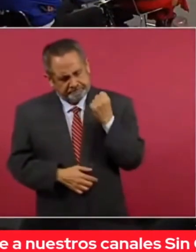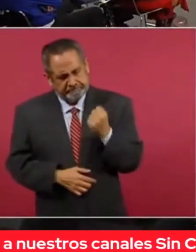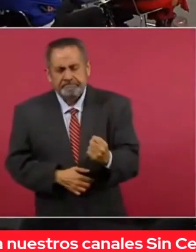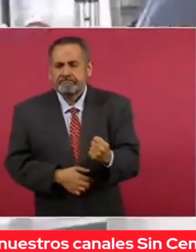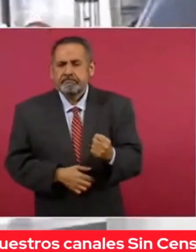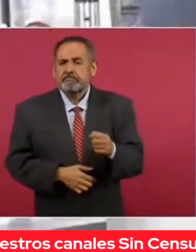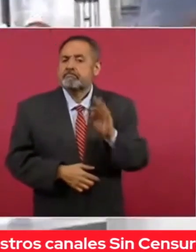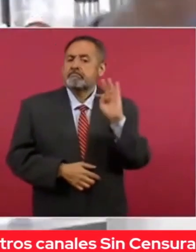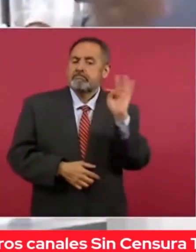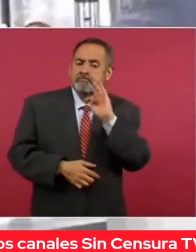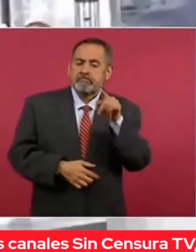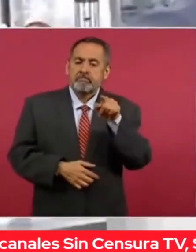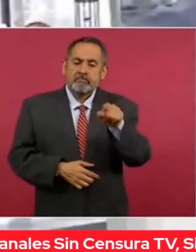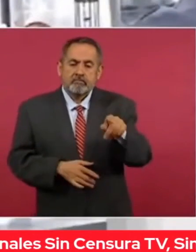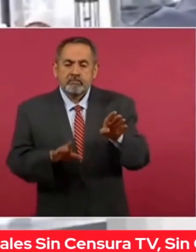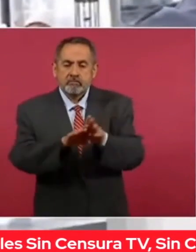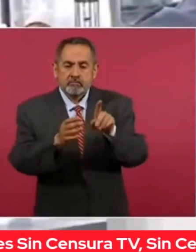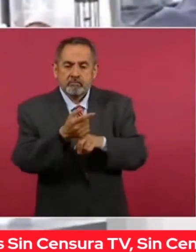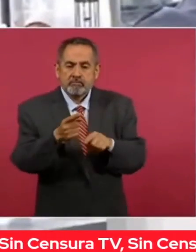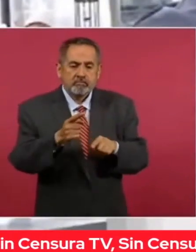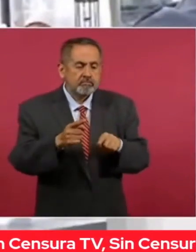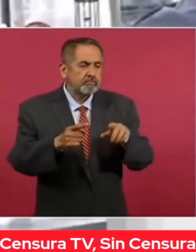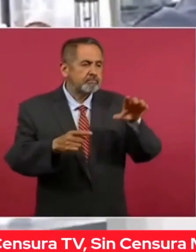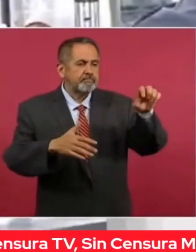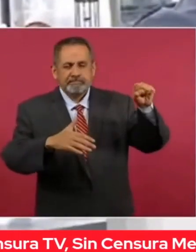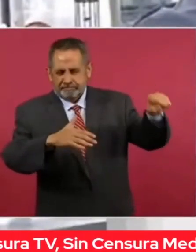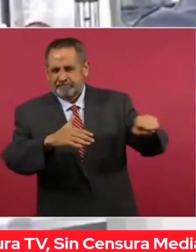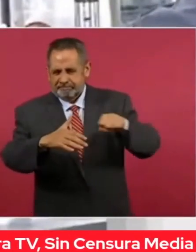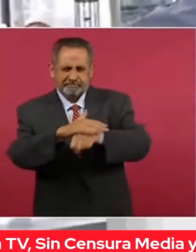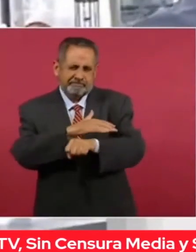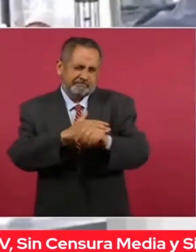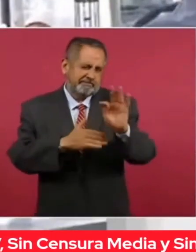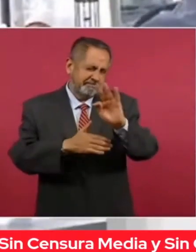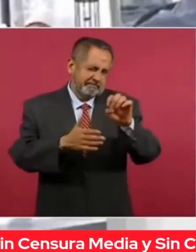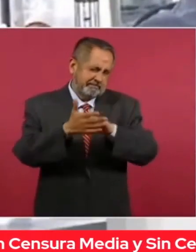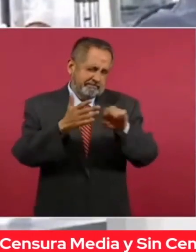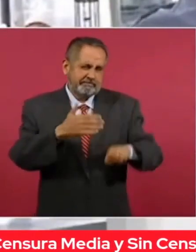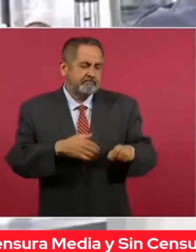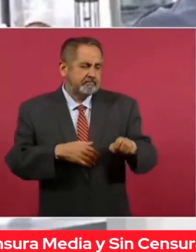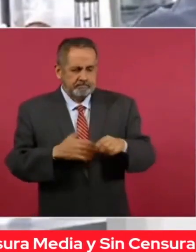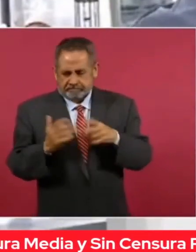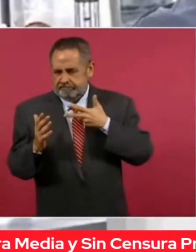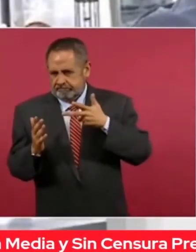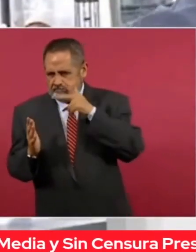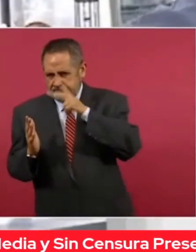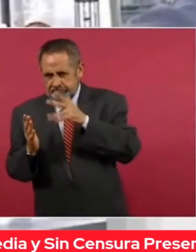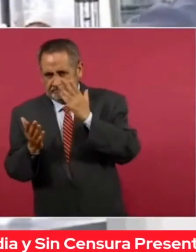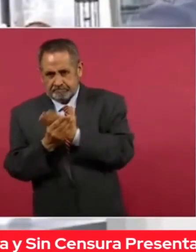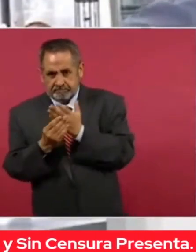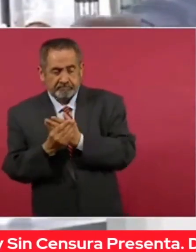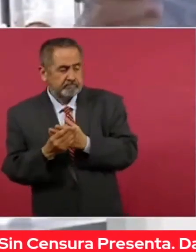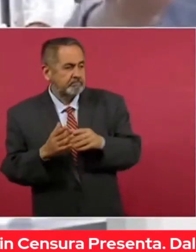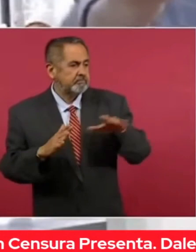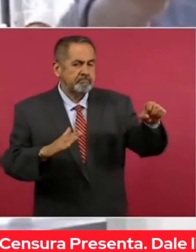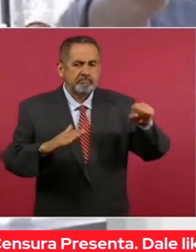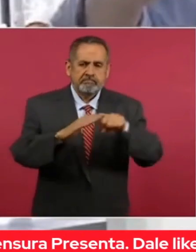porque si tú apresas a un líder porque tienes elementos para procesarlo